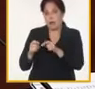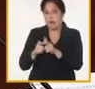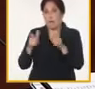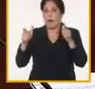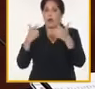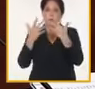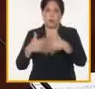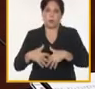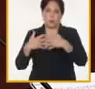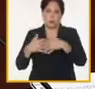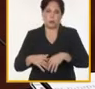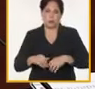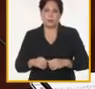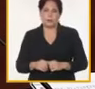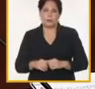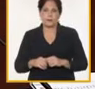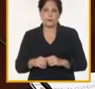producción